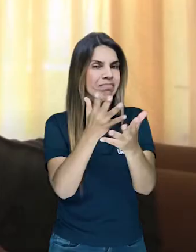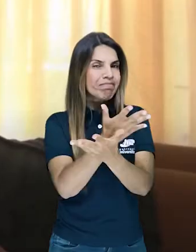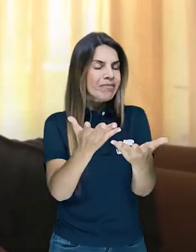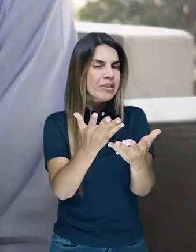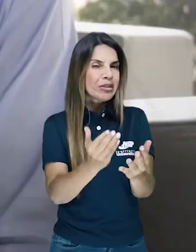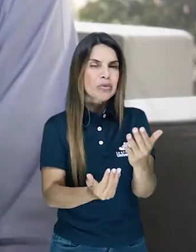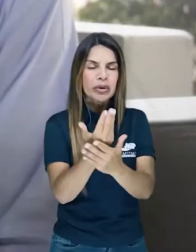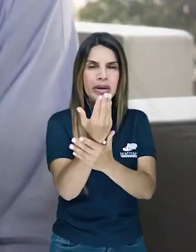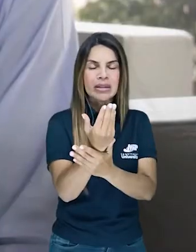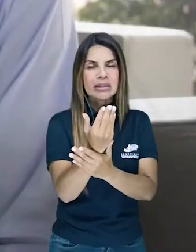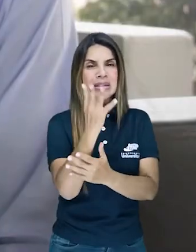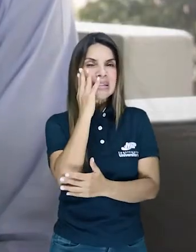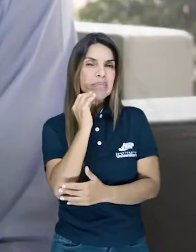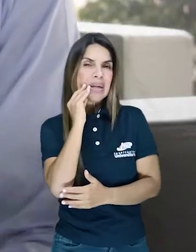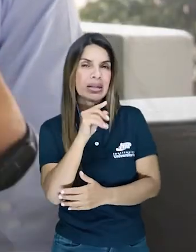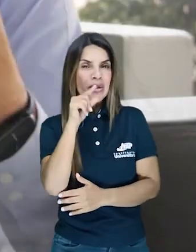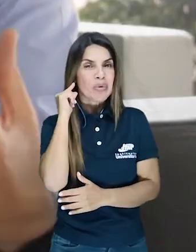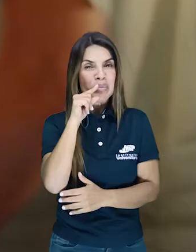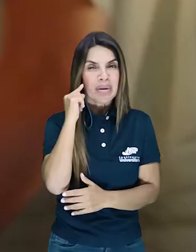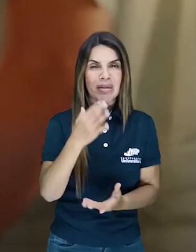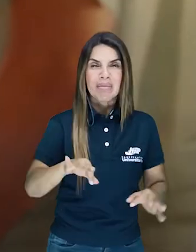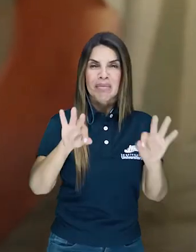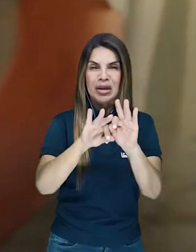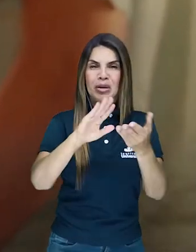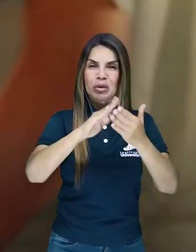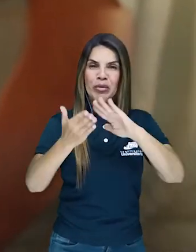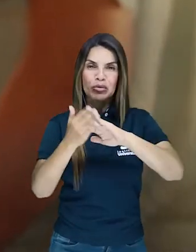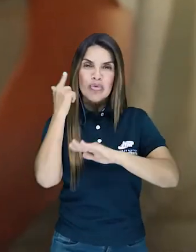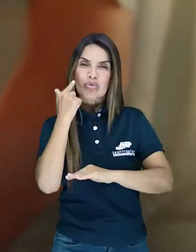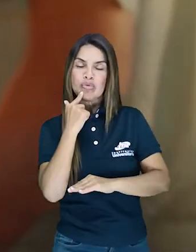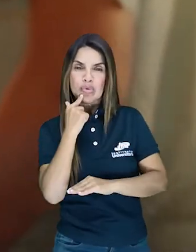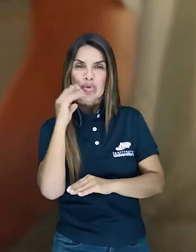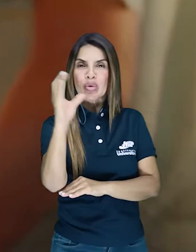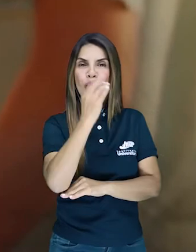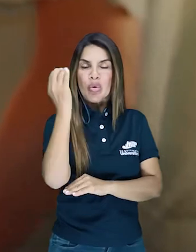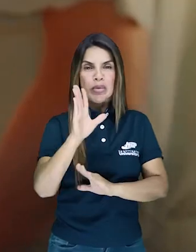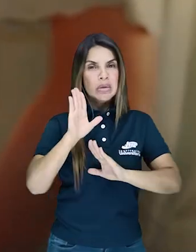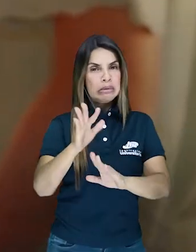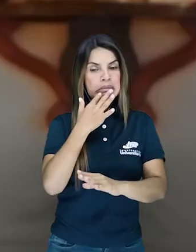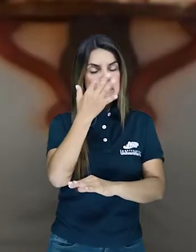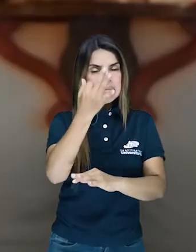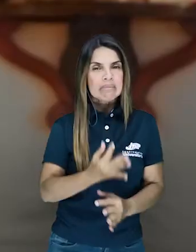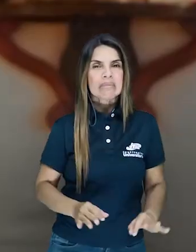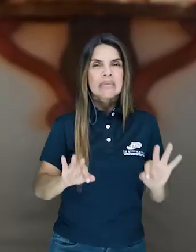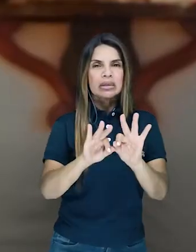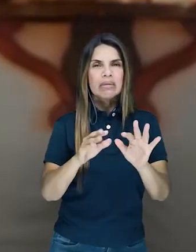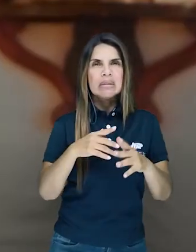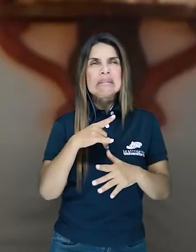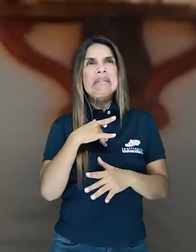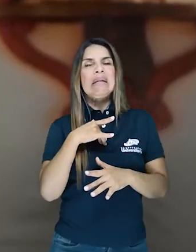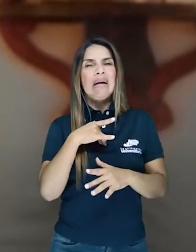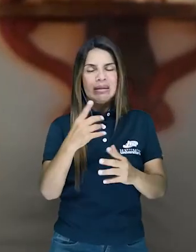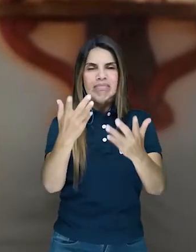nos deja muchas enseñanzas porque lo que vivimos con Gabriela, lo que vivimos con la comunidad sorda colombiana, pues de